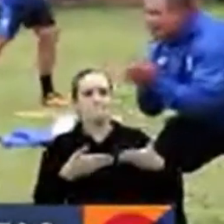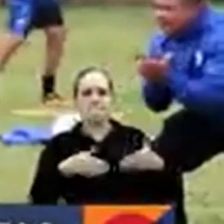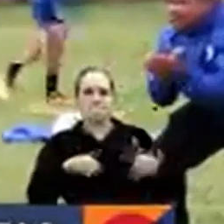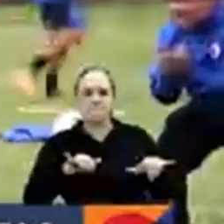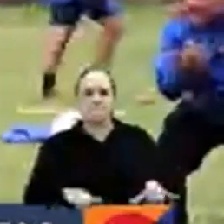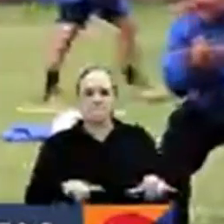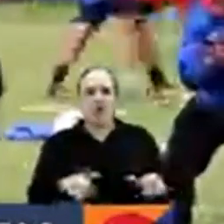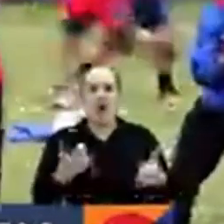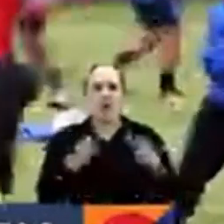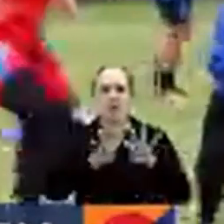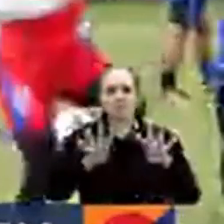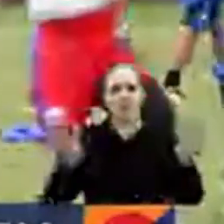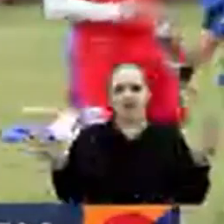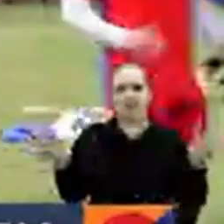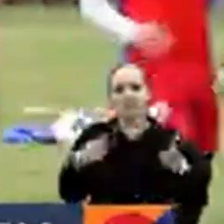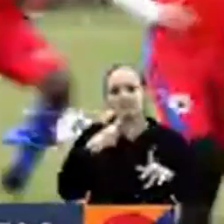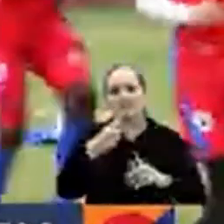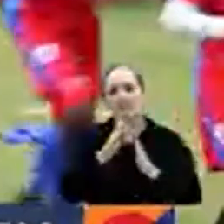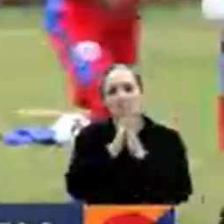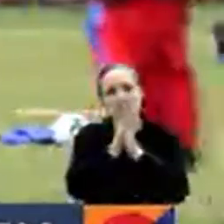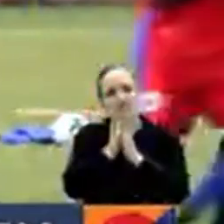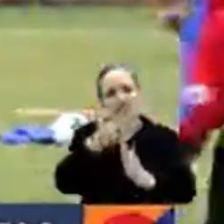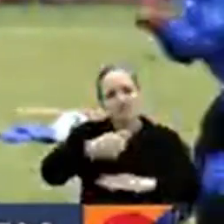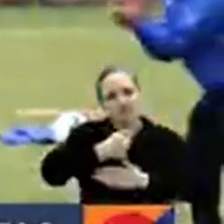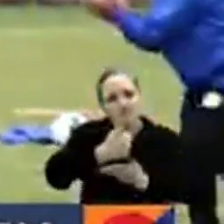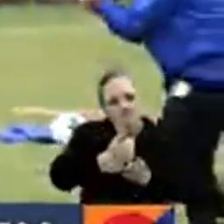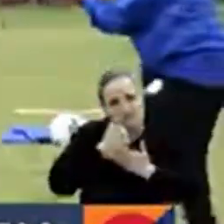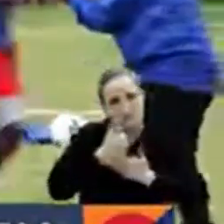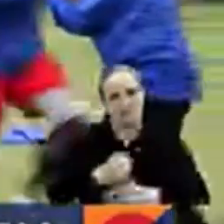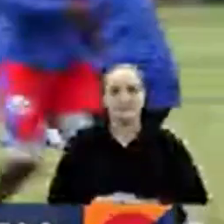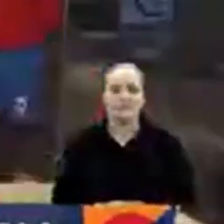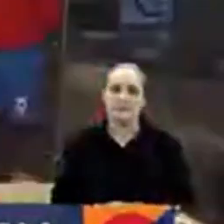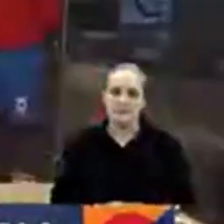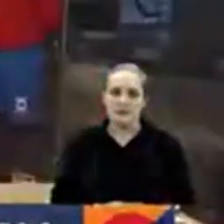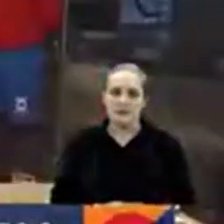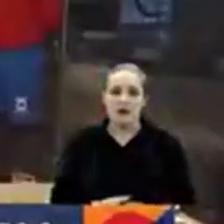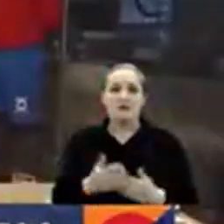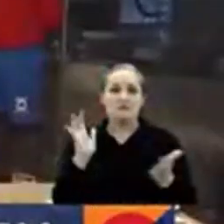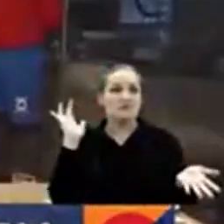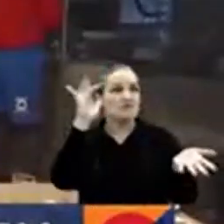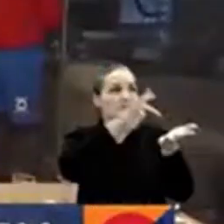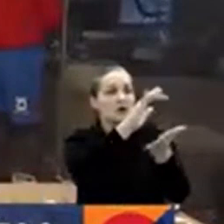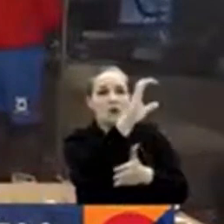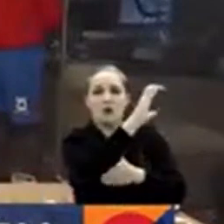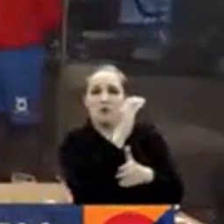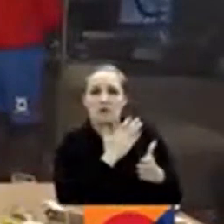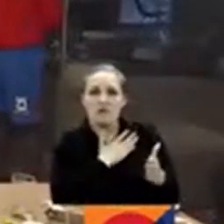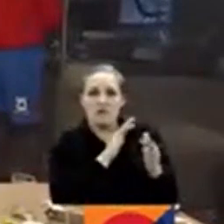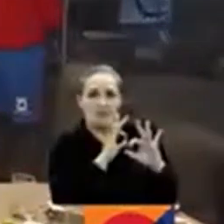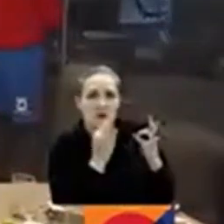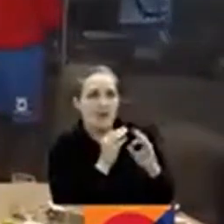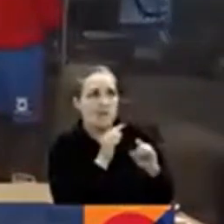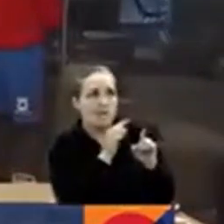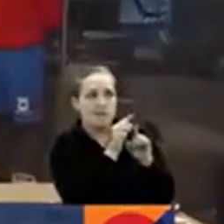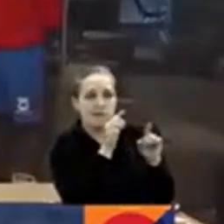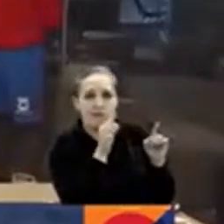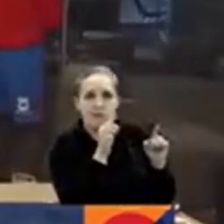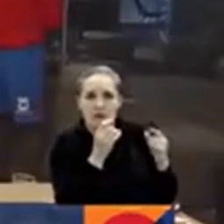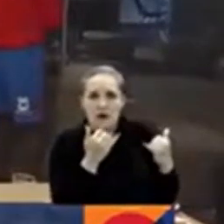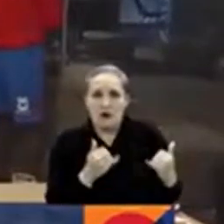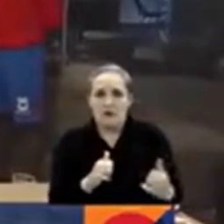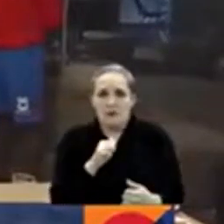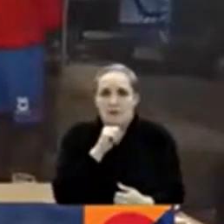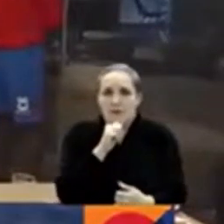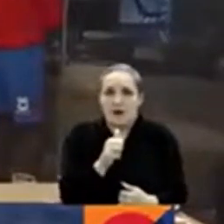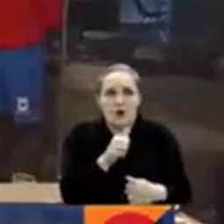fue la petición después de varias horas de incertidumbre. Queremos regresar al país, queremos estar con nuestra familia, más aún cuando en